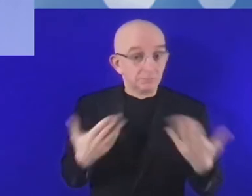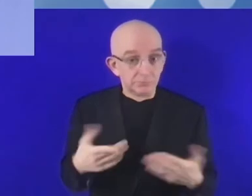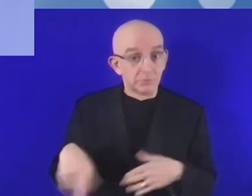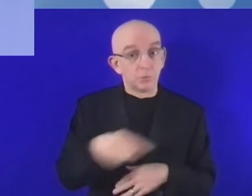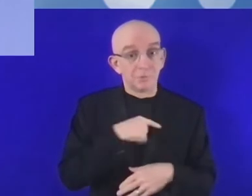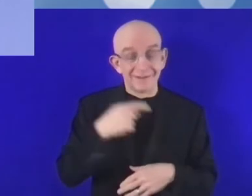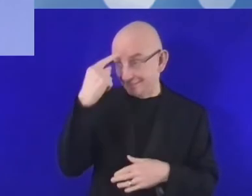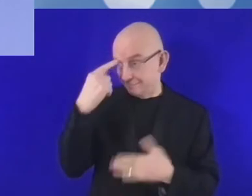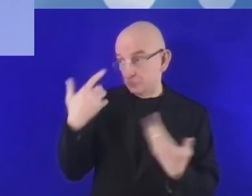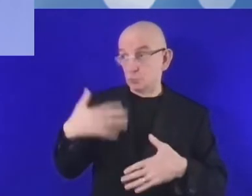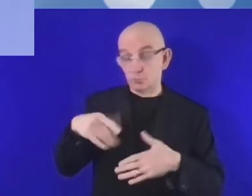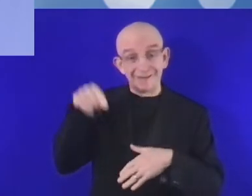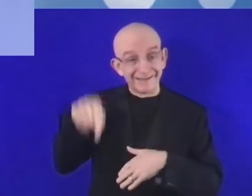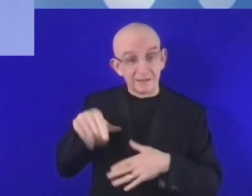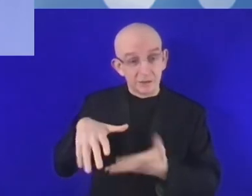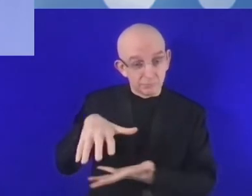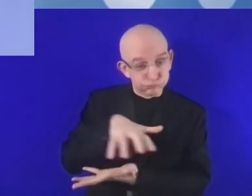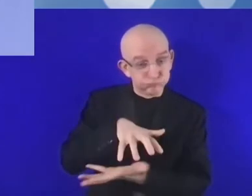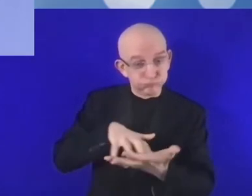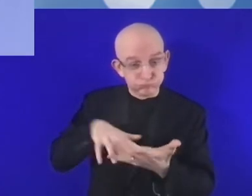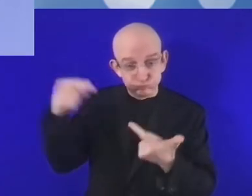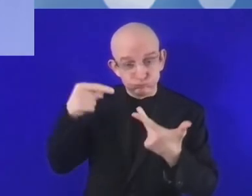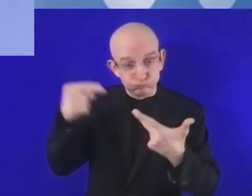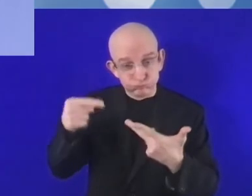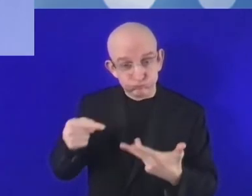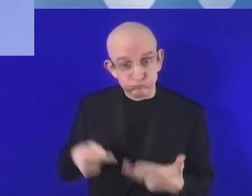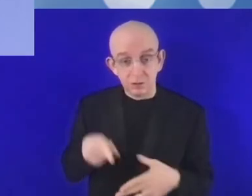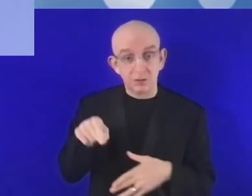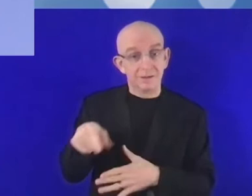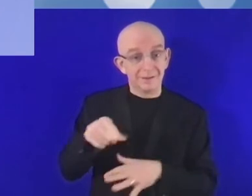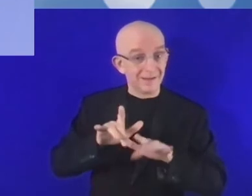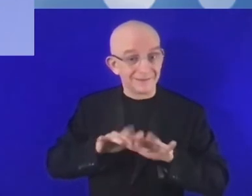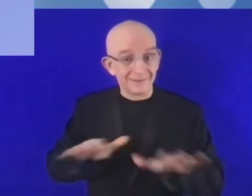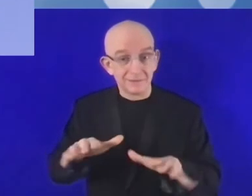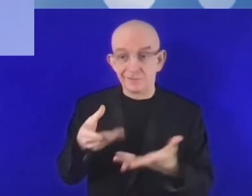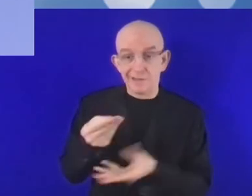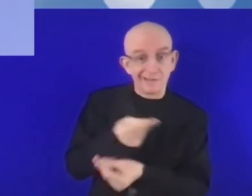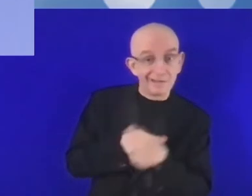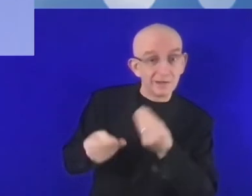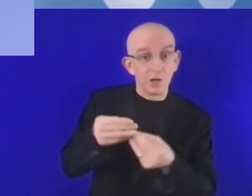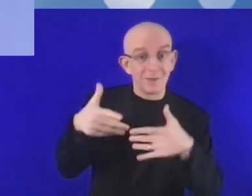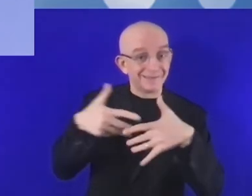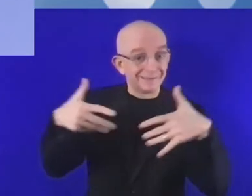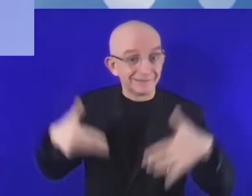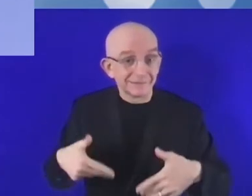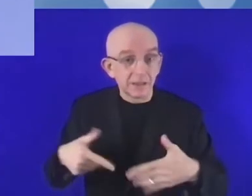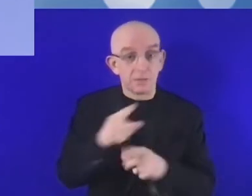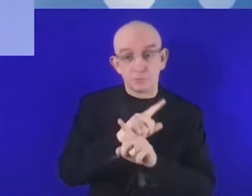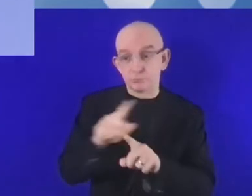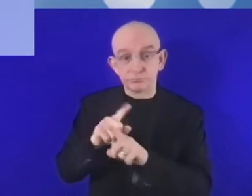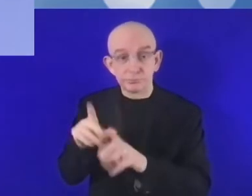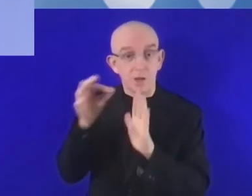Asimismo, tenemos que recordar que este ecosistema digital es muy complejo